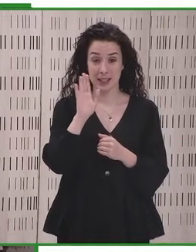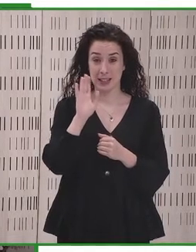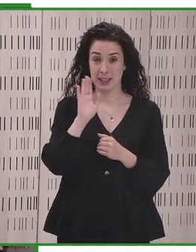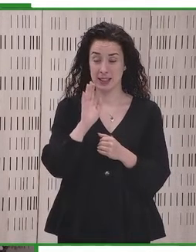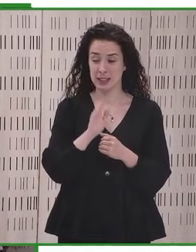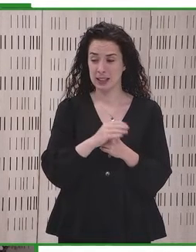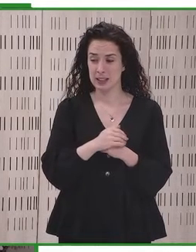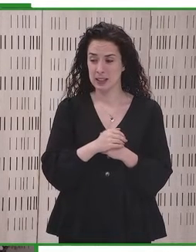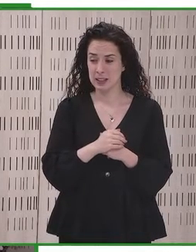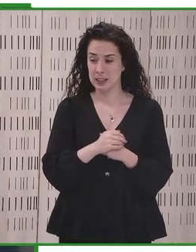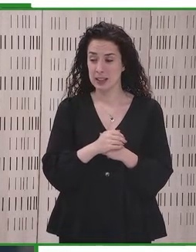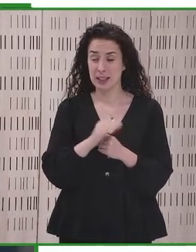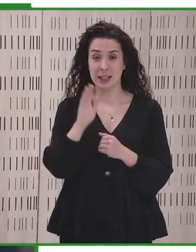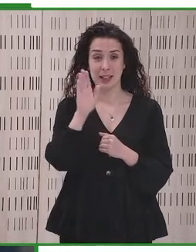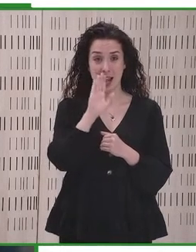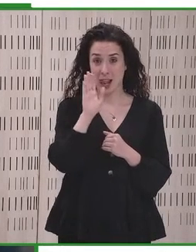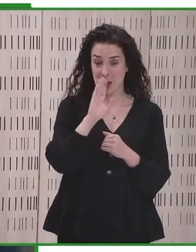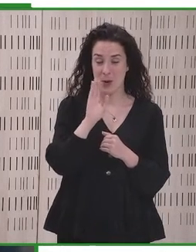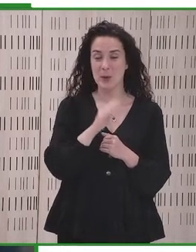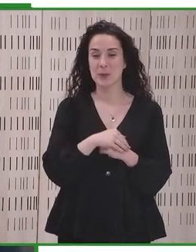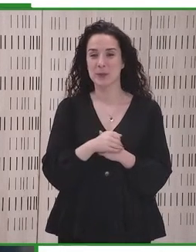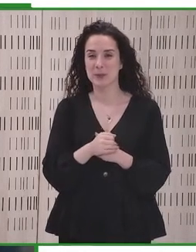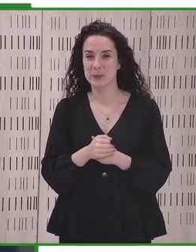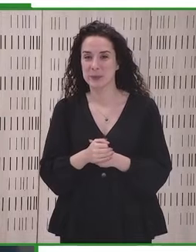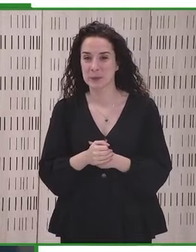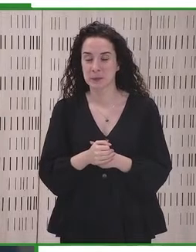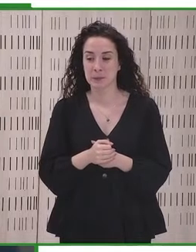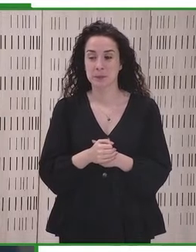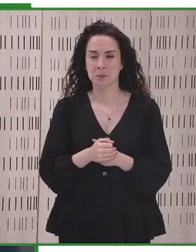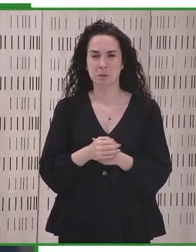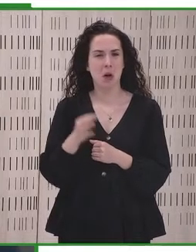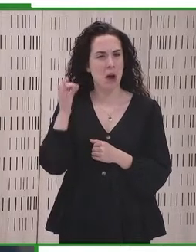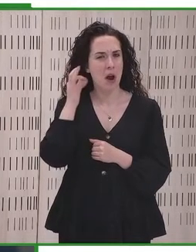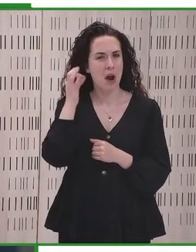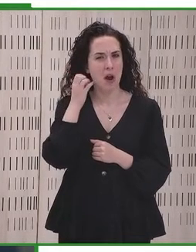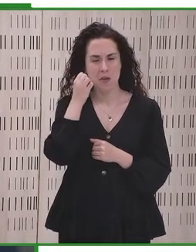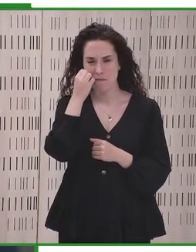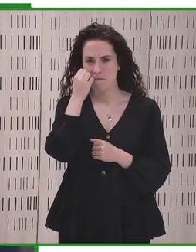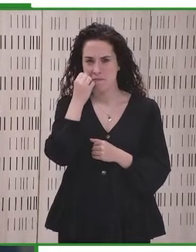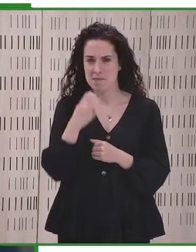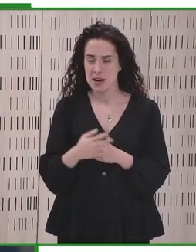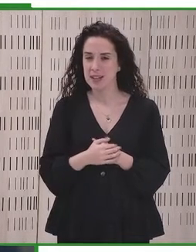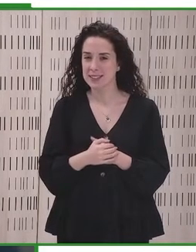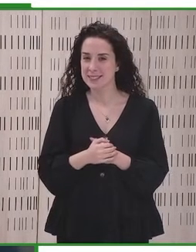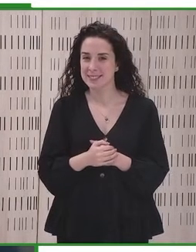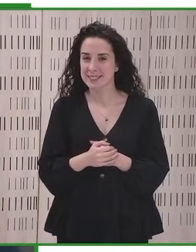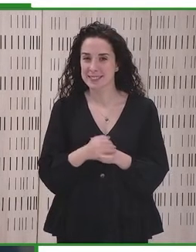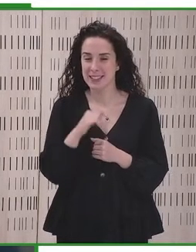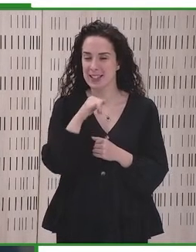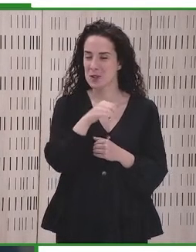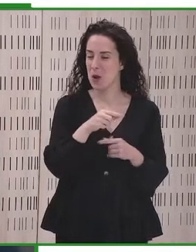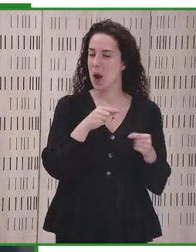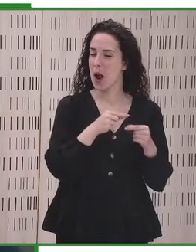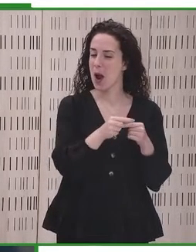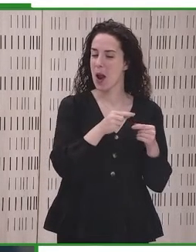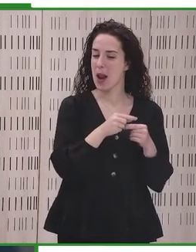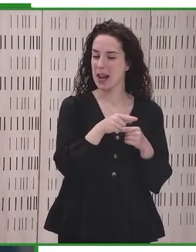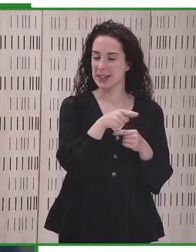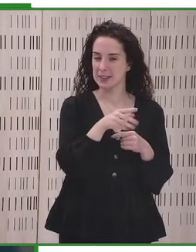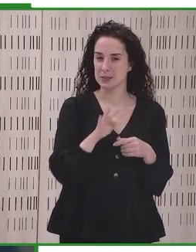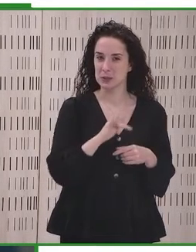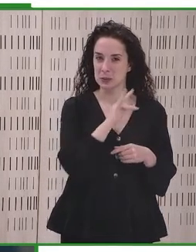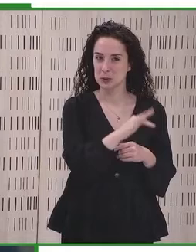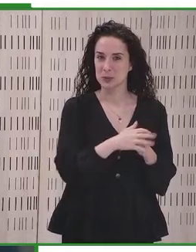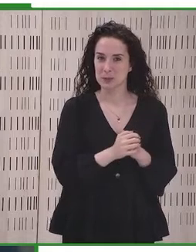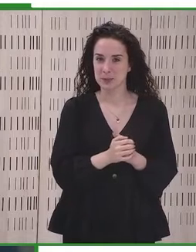Hola, Immaculada. ¿Nos puedes ver? ¿Nos puedes escuchar? Sí, te escuchamos perfectamente, Immaculada. Te cedo